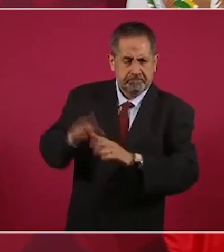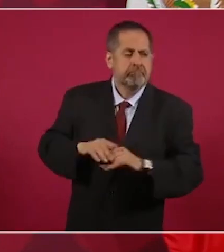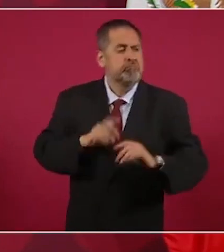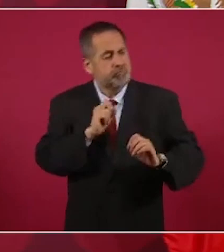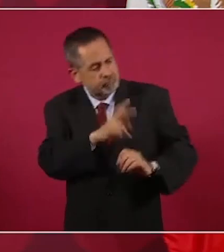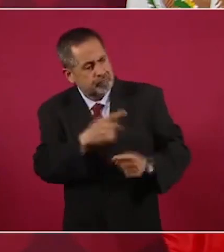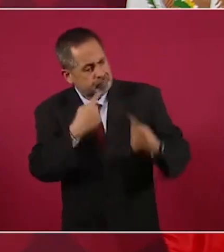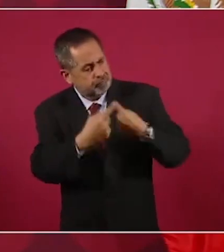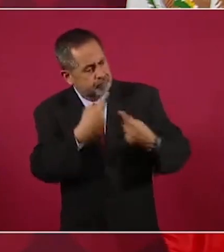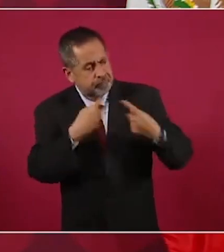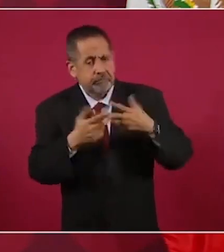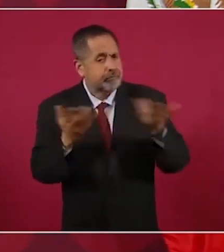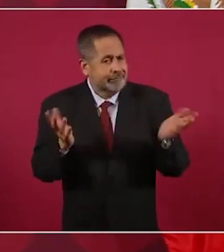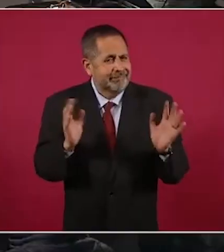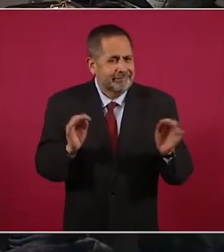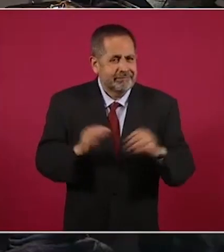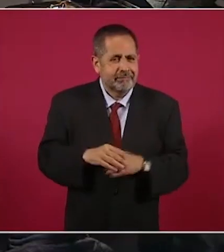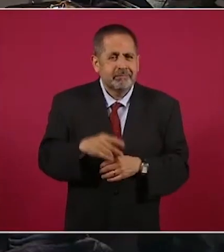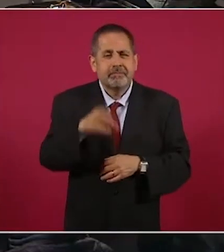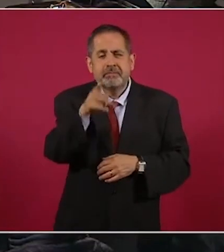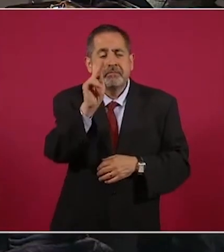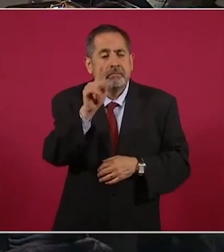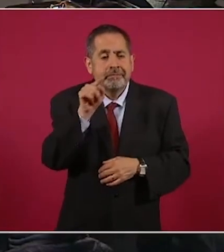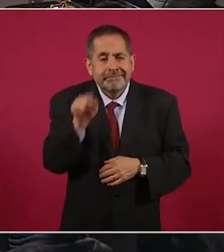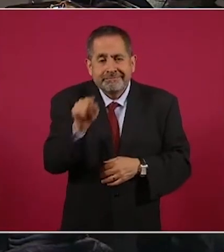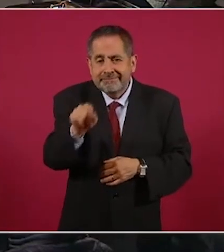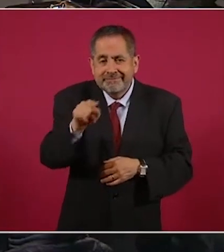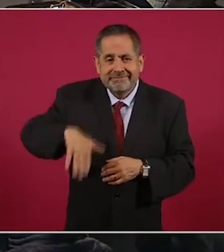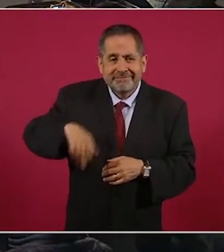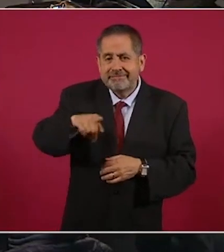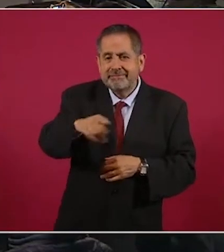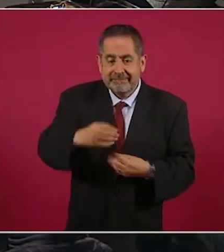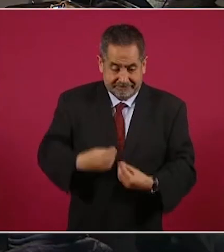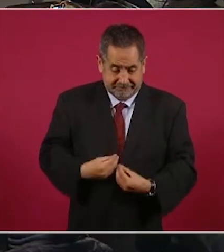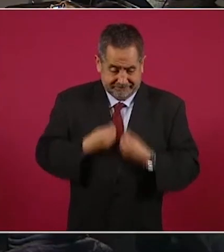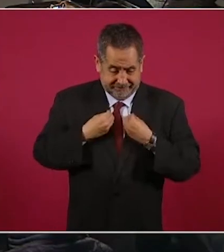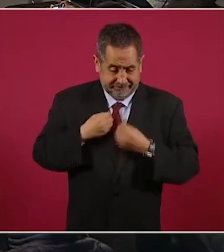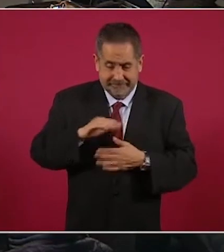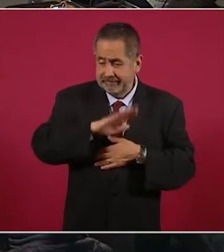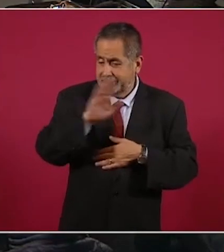Pero en cuestiones que tienen que ver con la vida de las personas